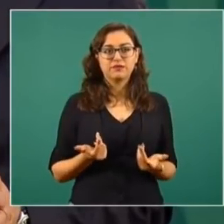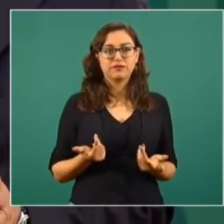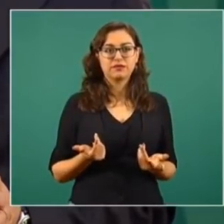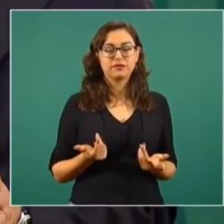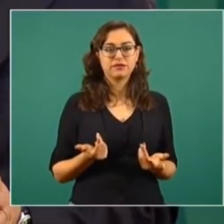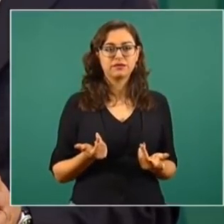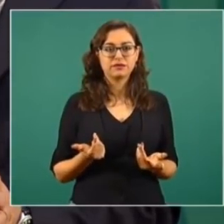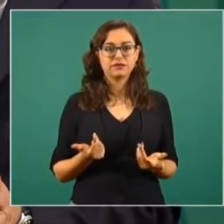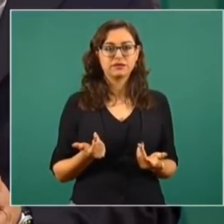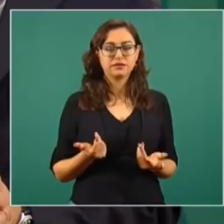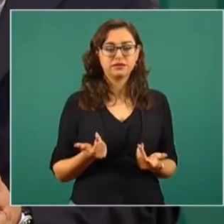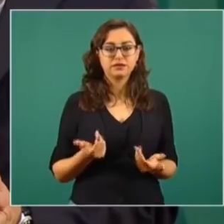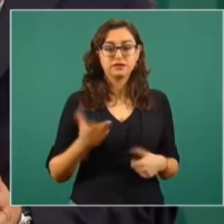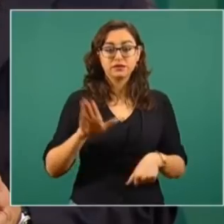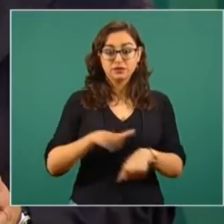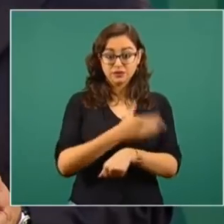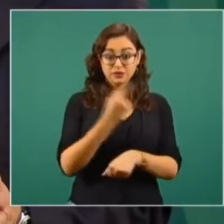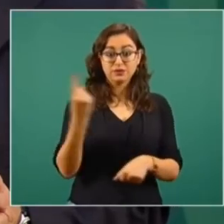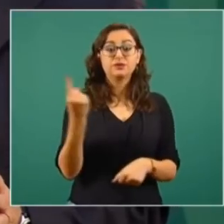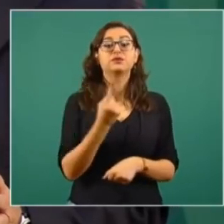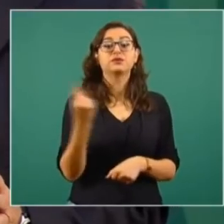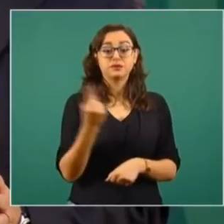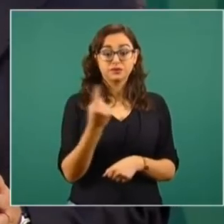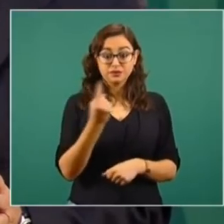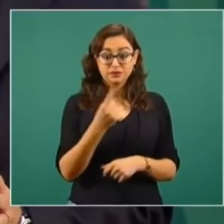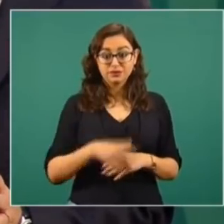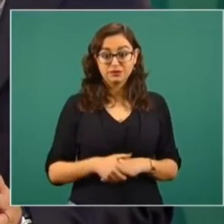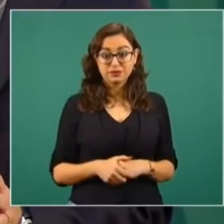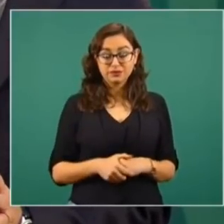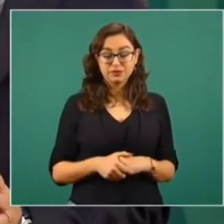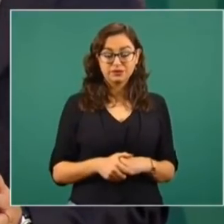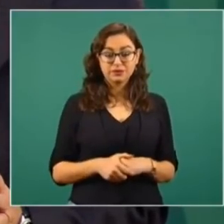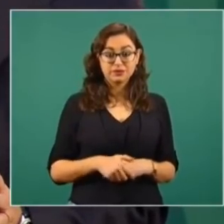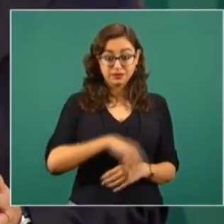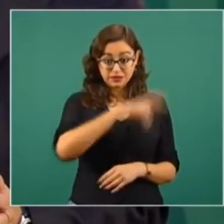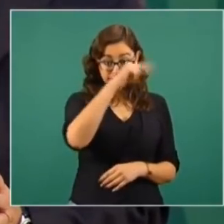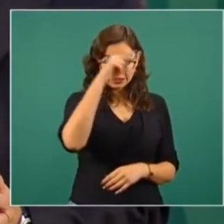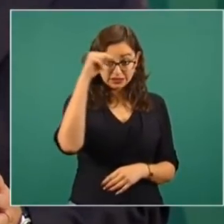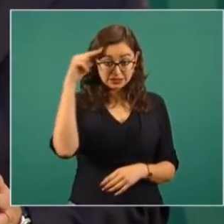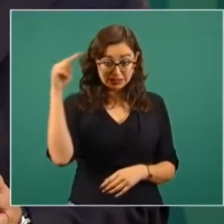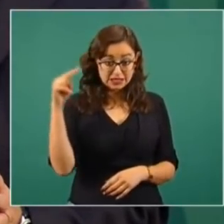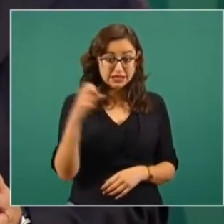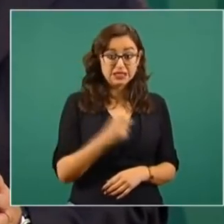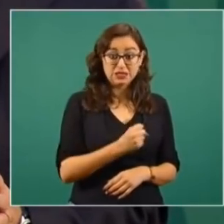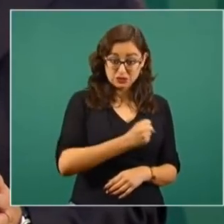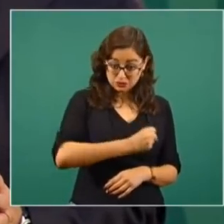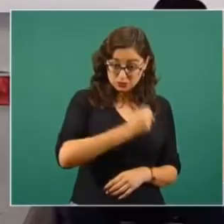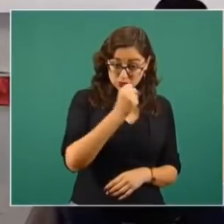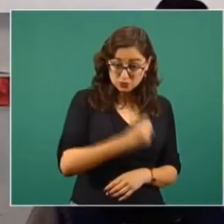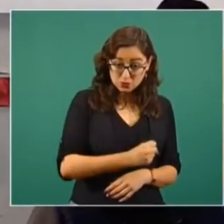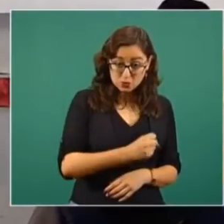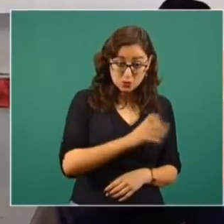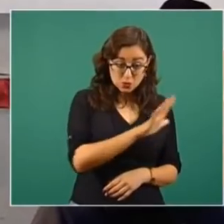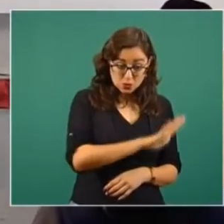todo lo que es el sur de Nayarit, pues ha tenido